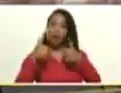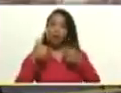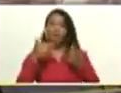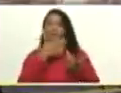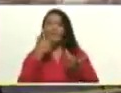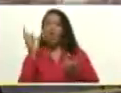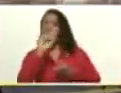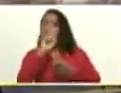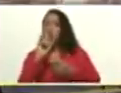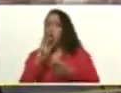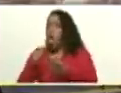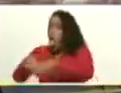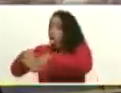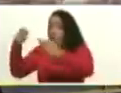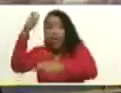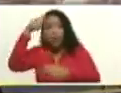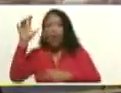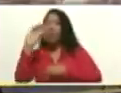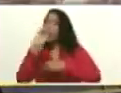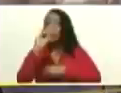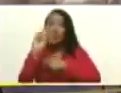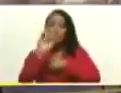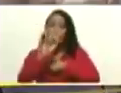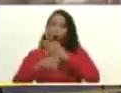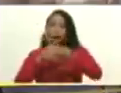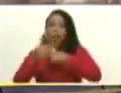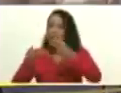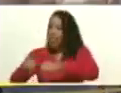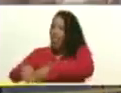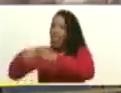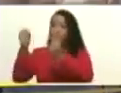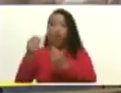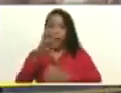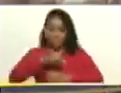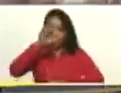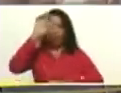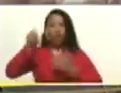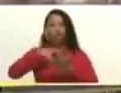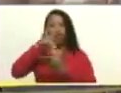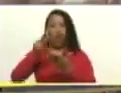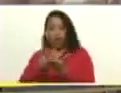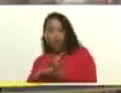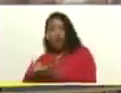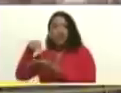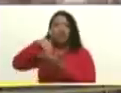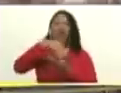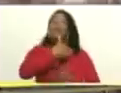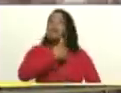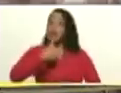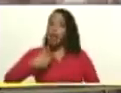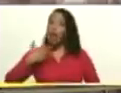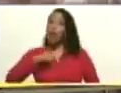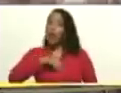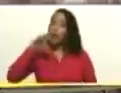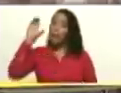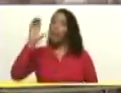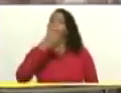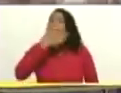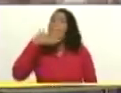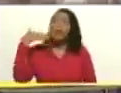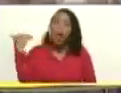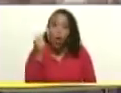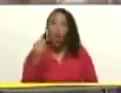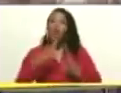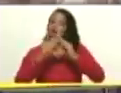dañen al pueblo, no le hagan daño al espíritu nacional que se ha levantado y que quiere que nuestra patria mejore, que